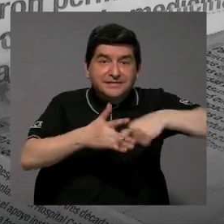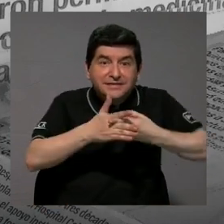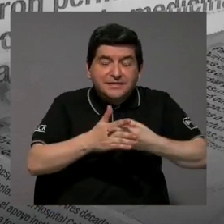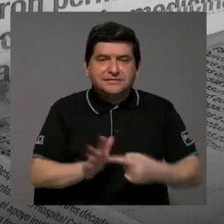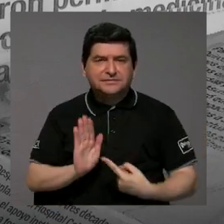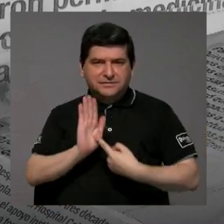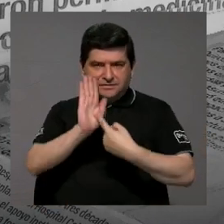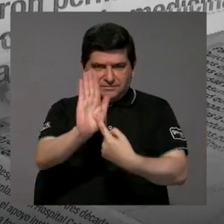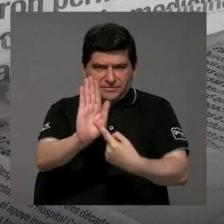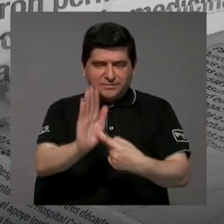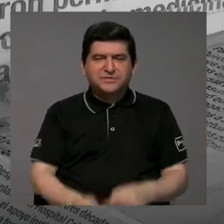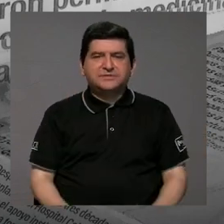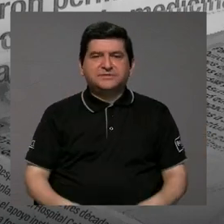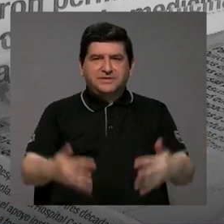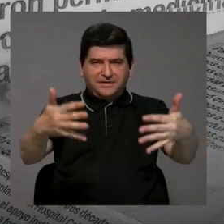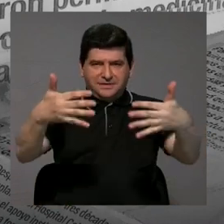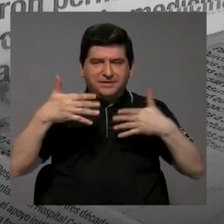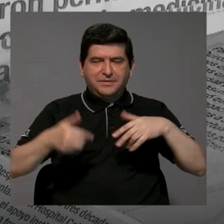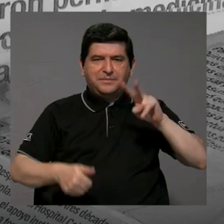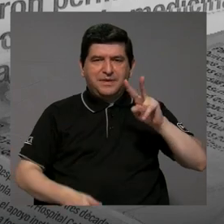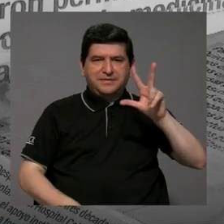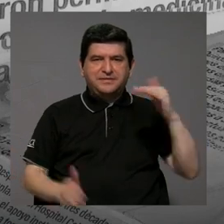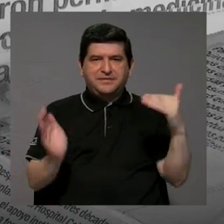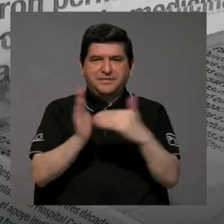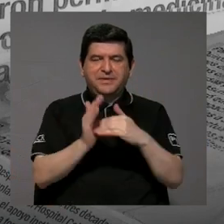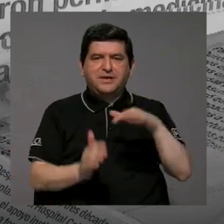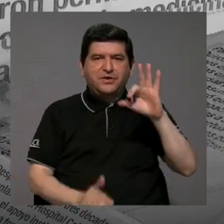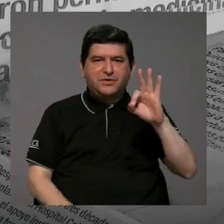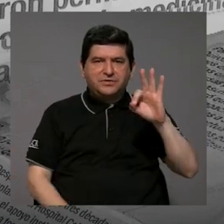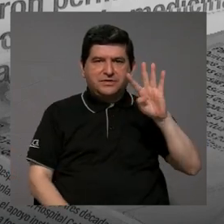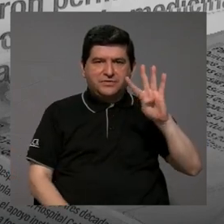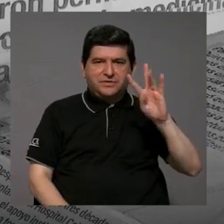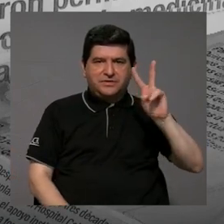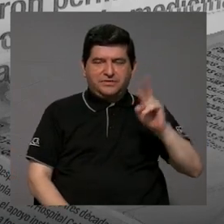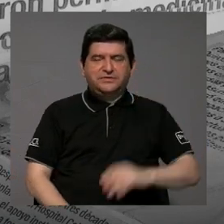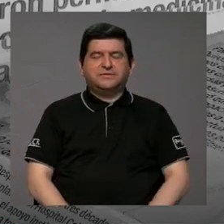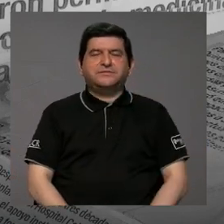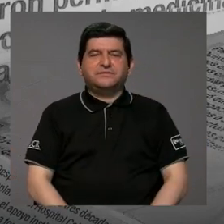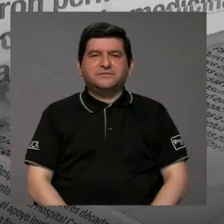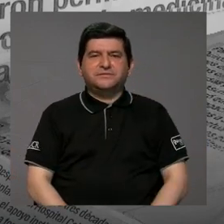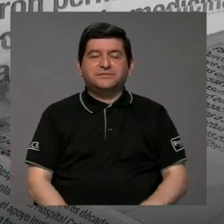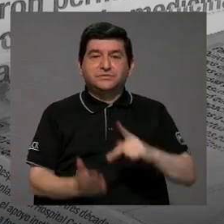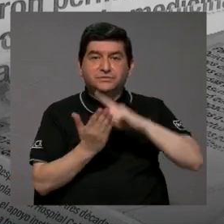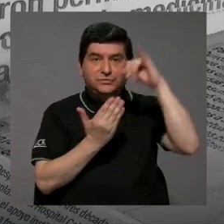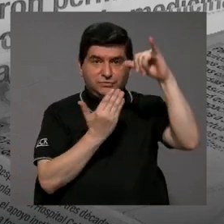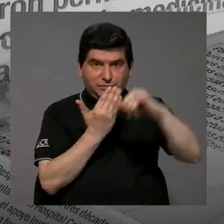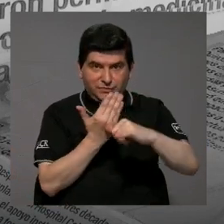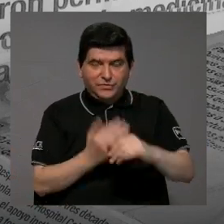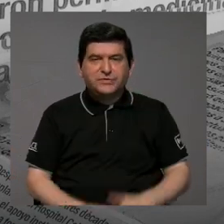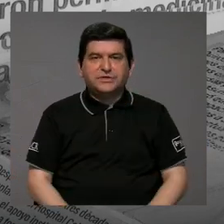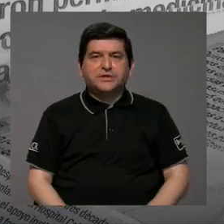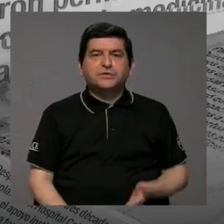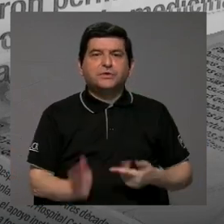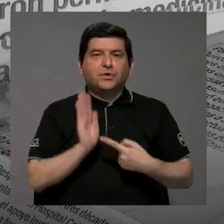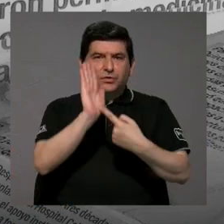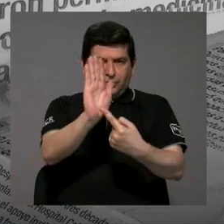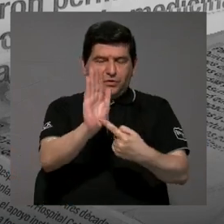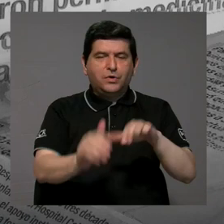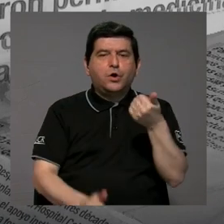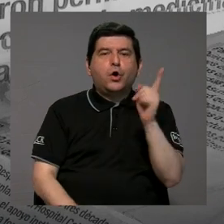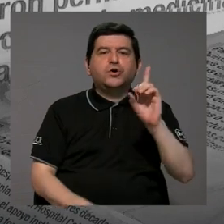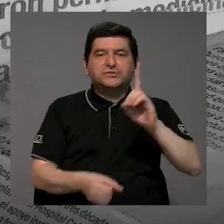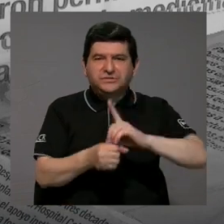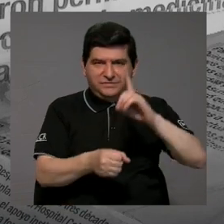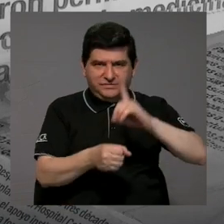inicia la exposición del expediente 23.942 del proyecto que presentaron